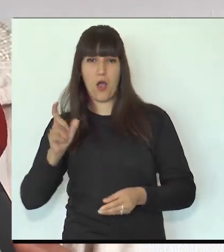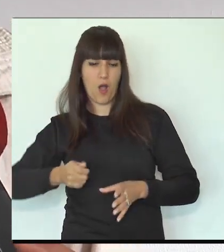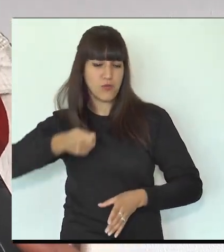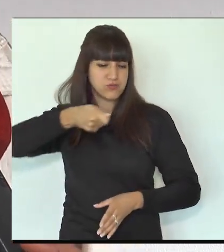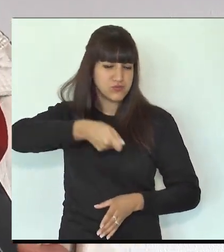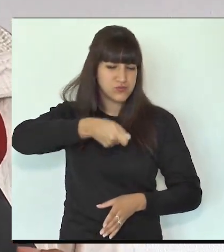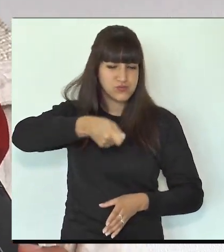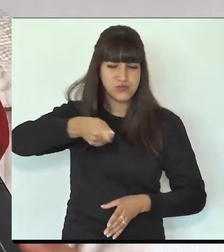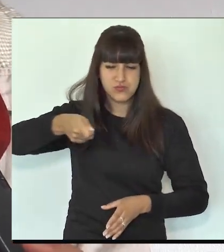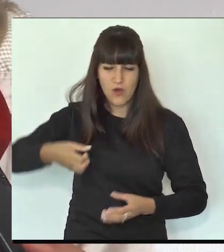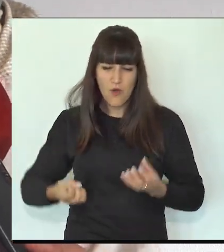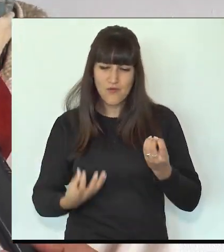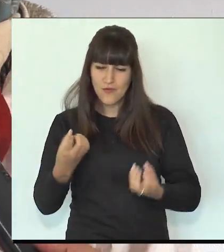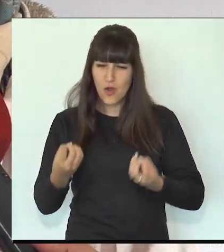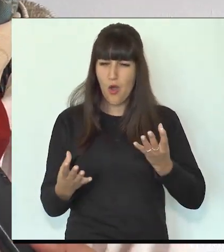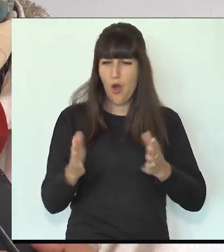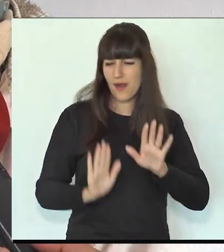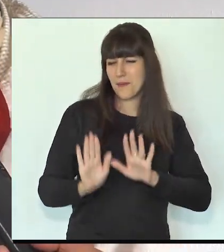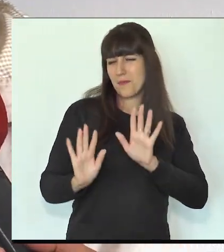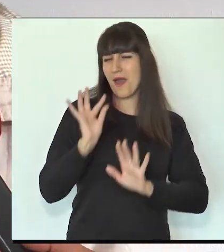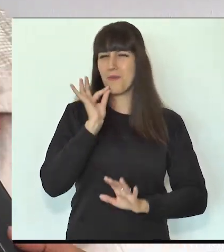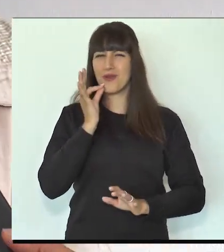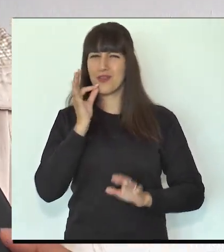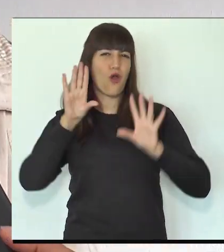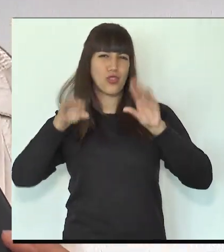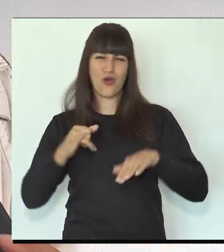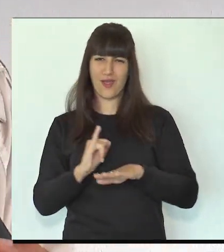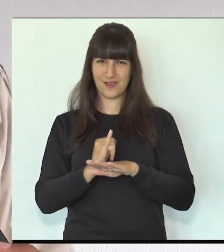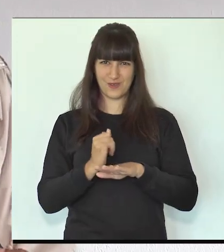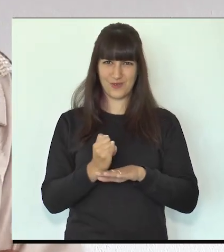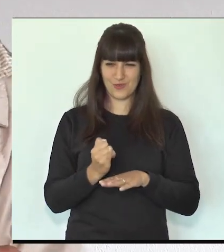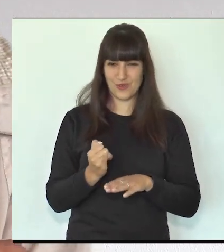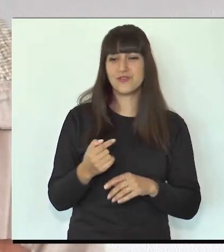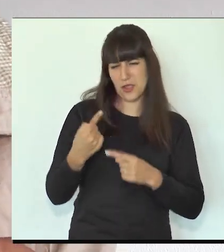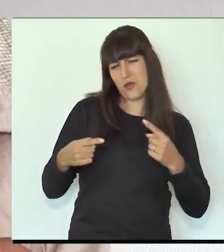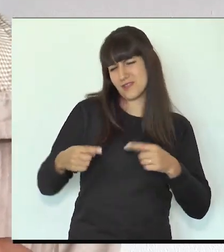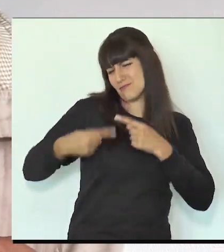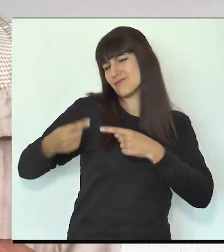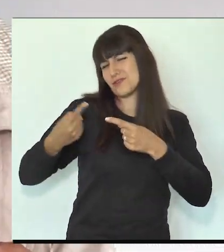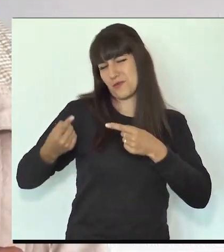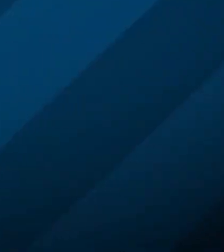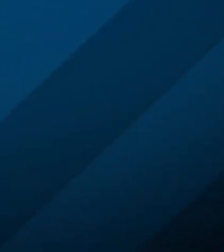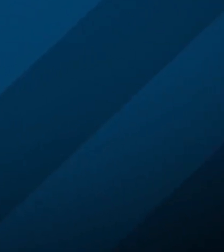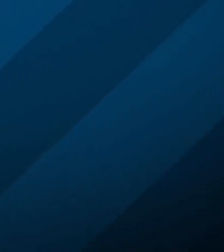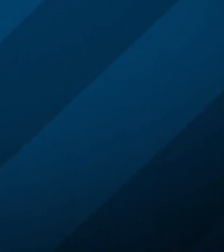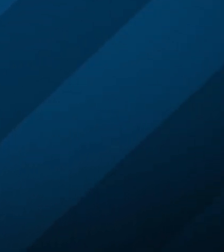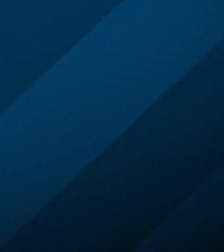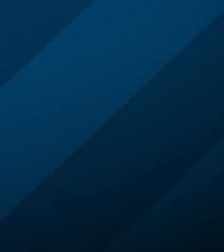riego, arreglar los jardines, tener mejor arreglado todo en la institución. Así que bueno, vamos a tener sin duda muchas cosas para hacer.